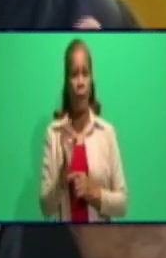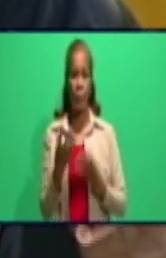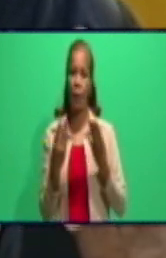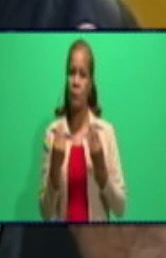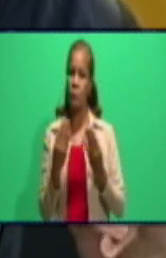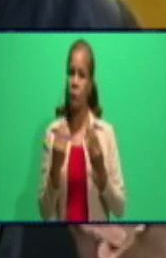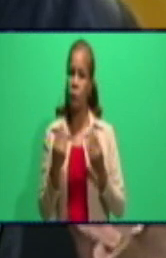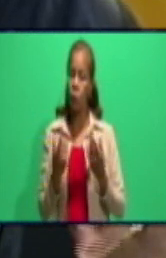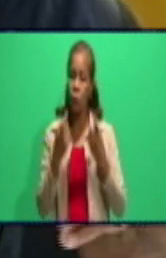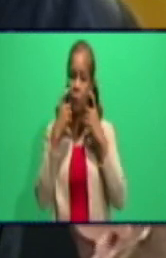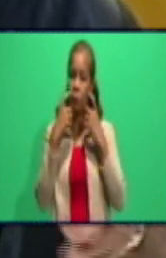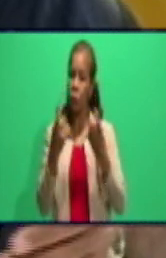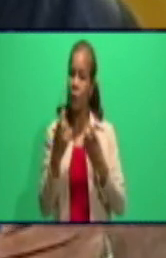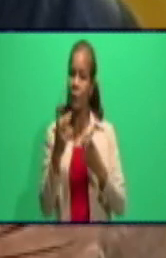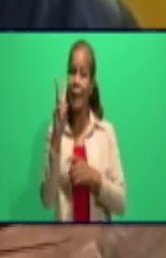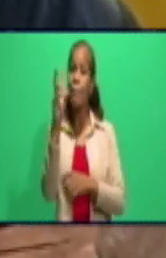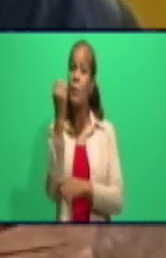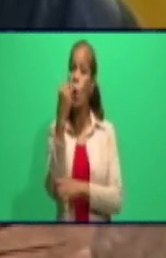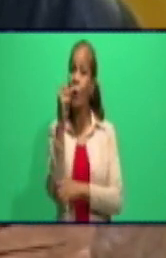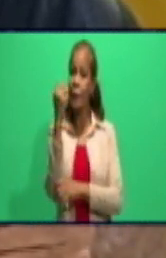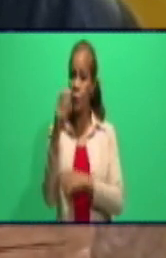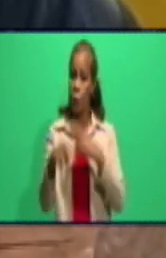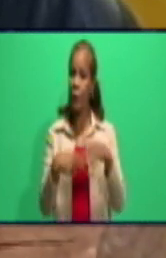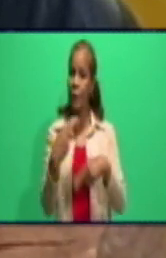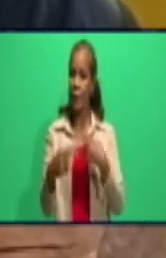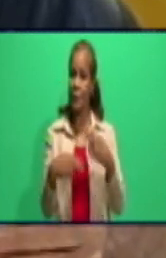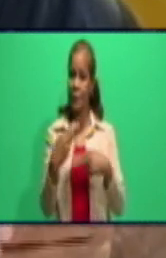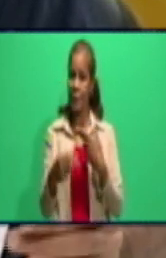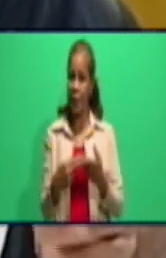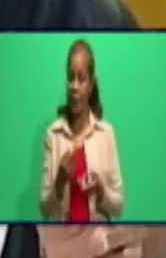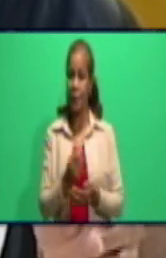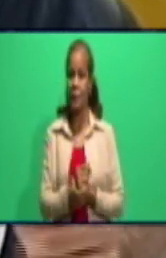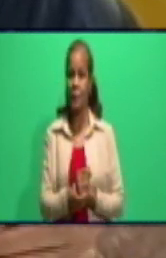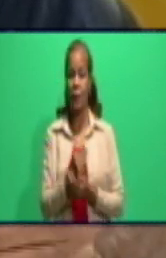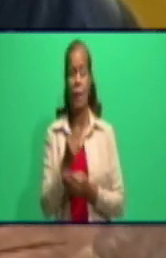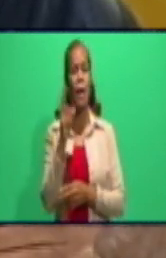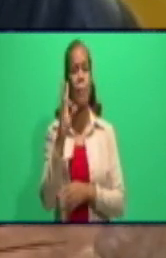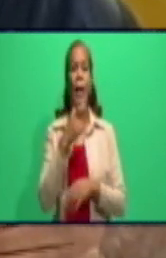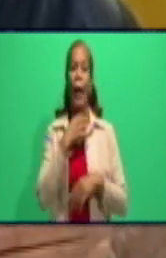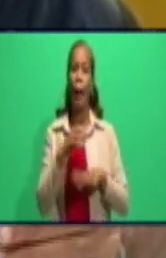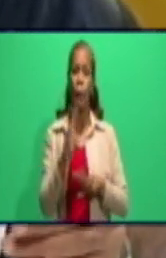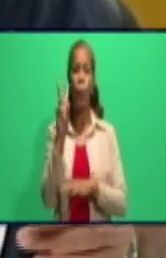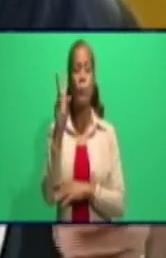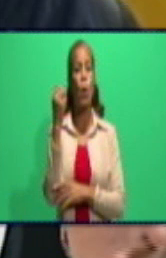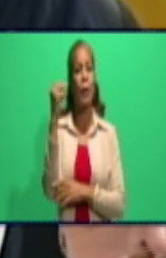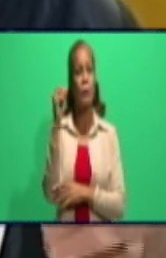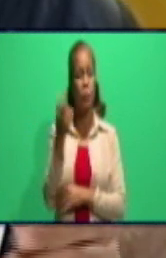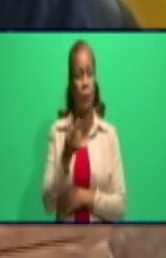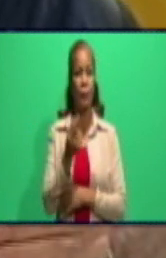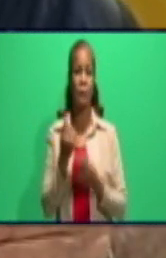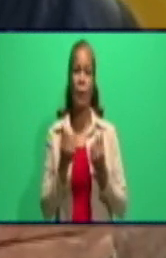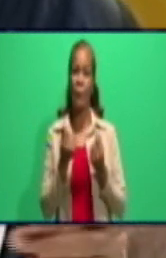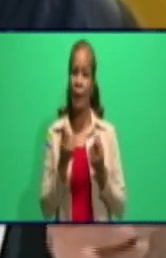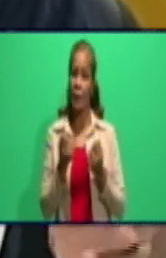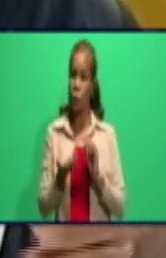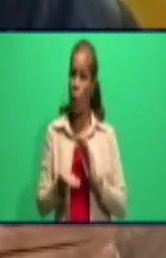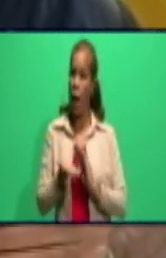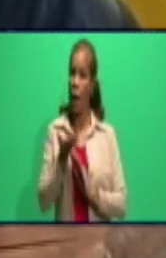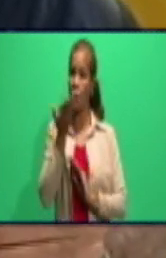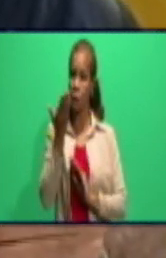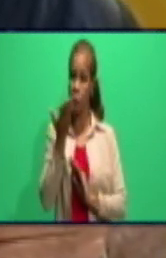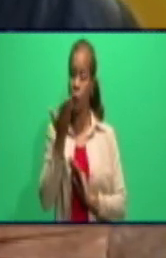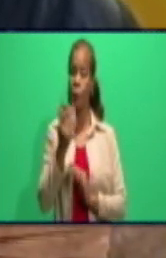importante de violaciones que tienen que ver con las violaciones de precios, con los precios especulativos, inclusive precios